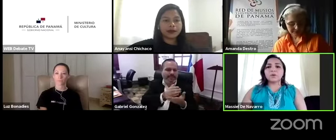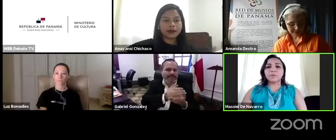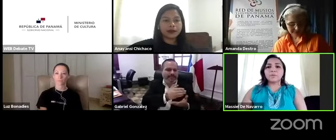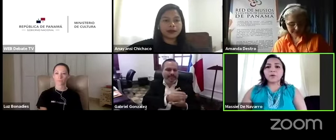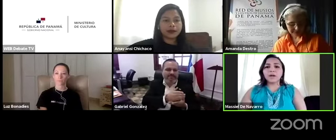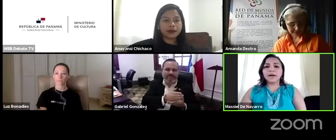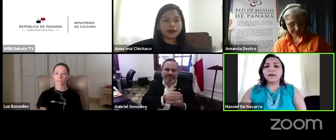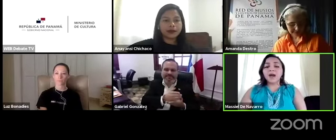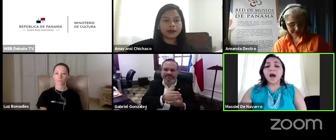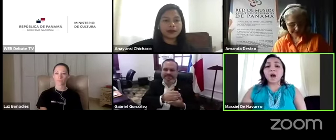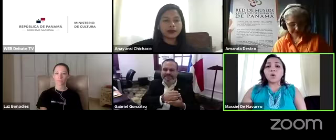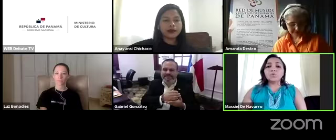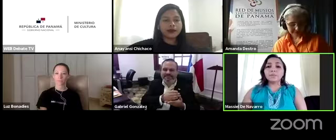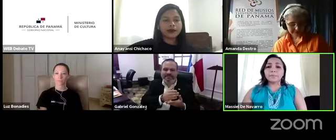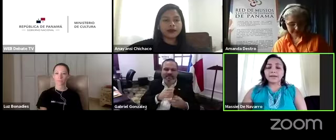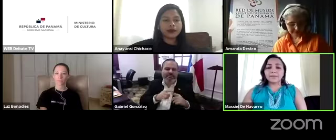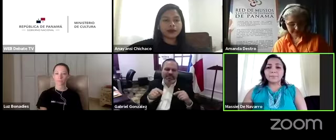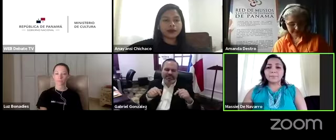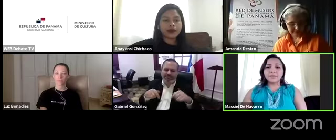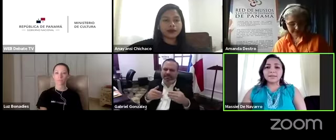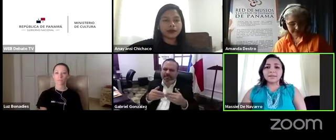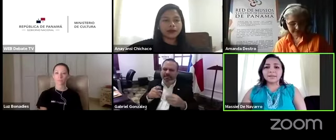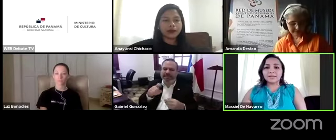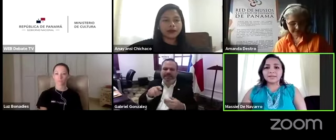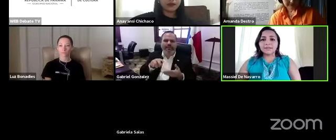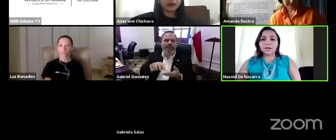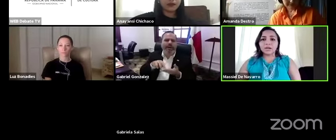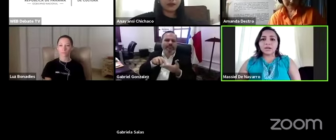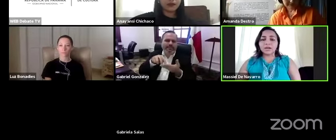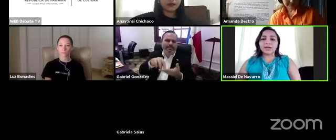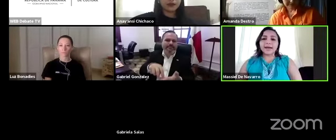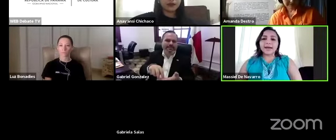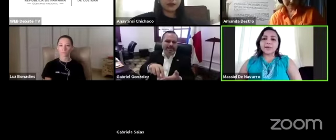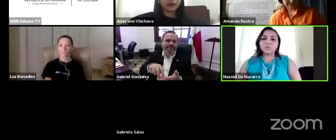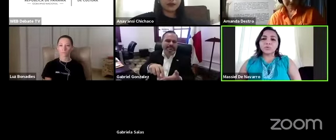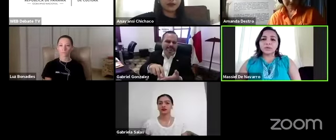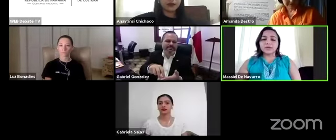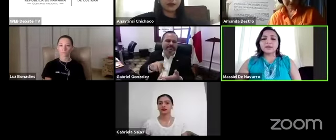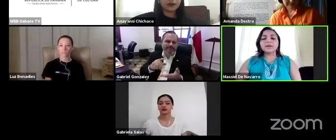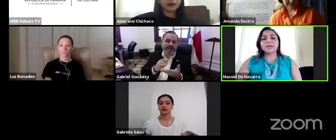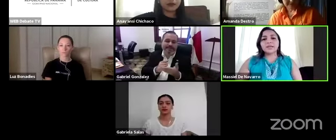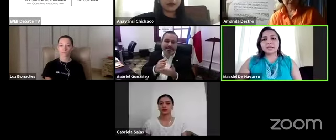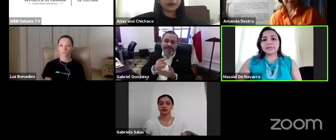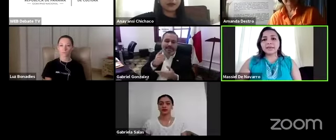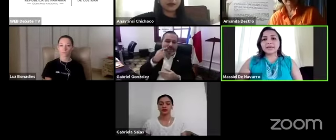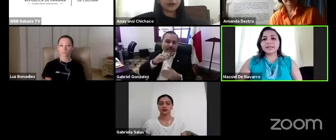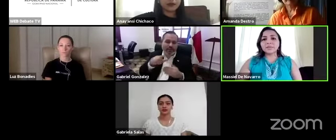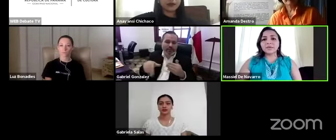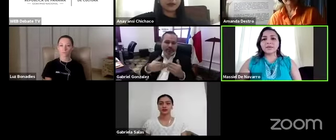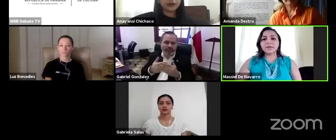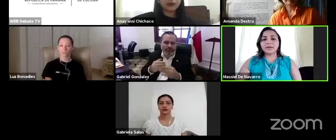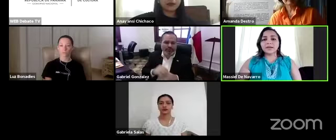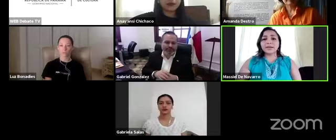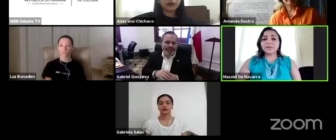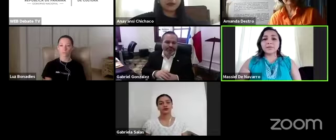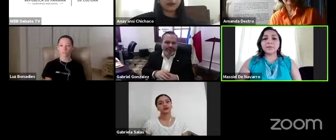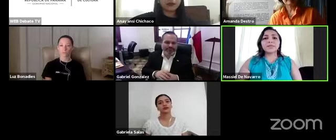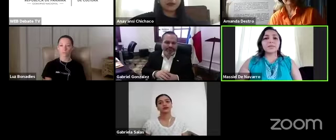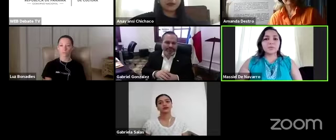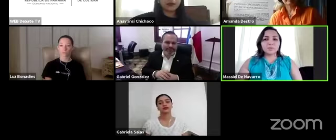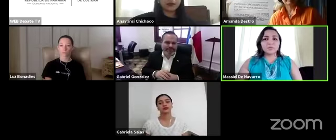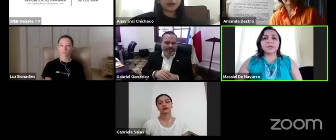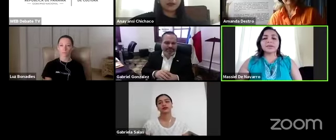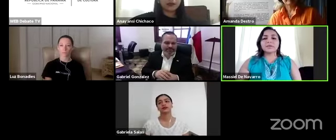pues mejorar aún en parte del área pública y la idea es que también el área